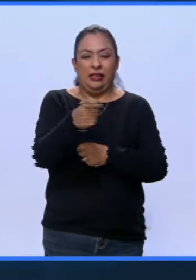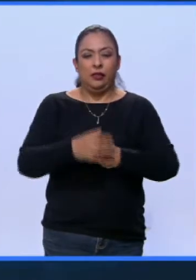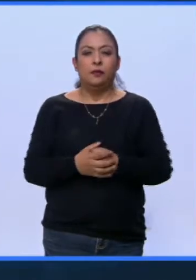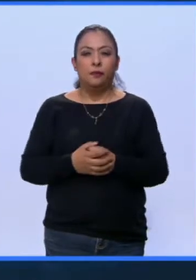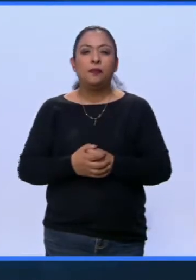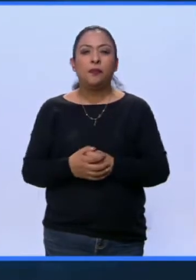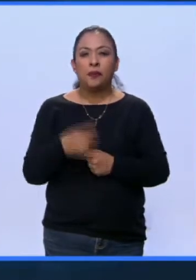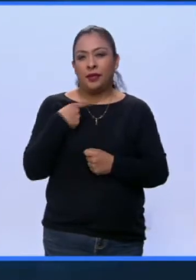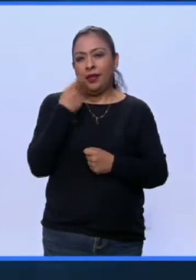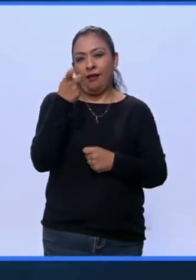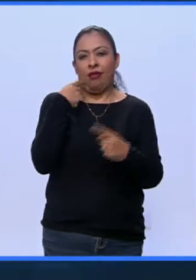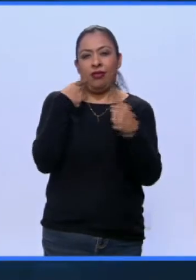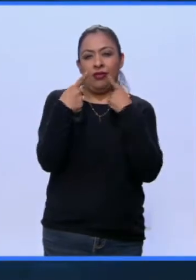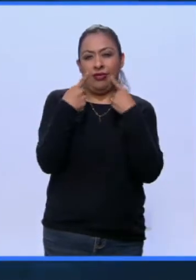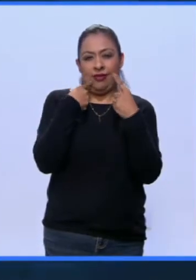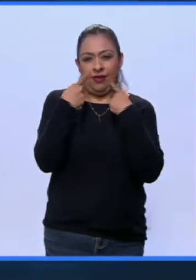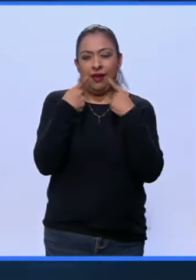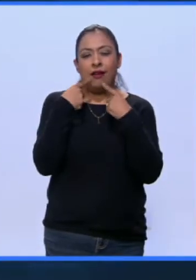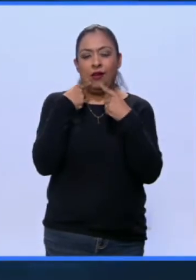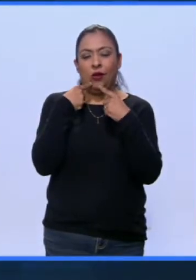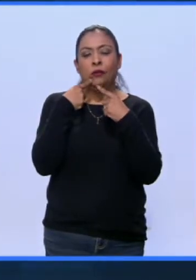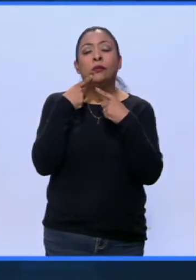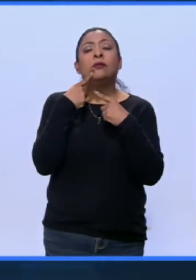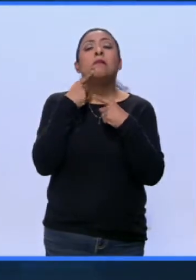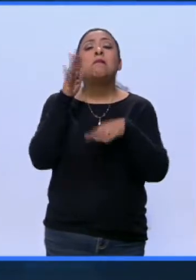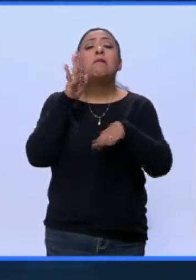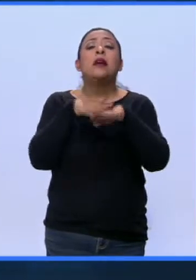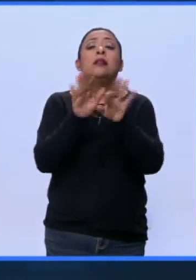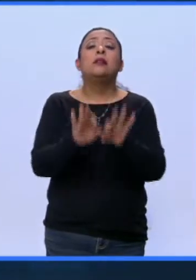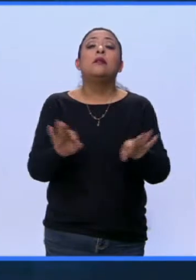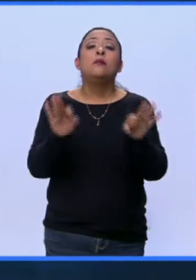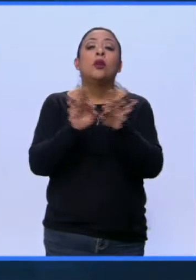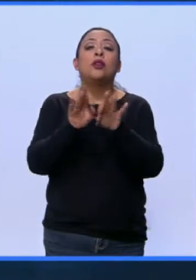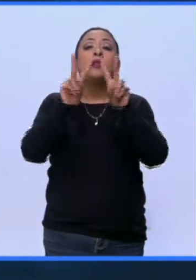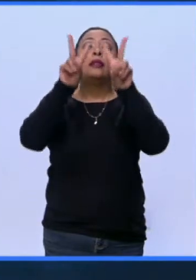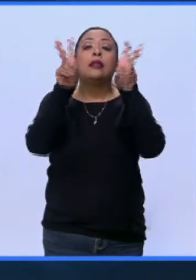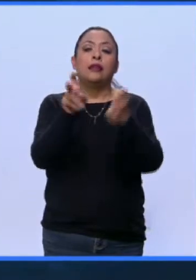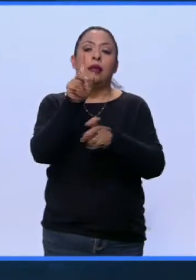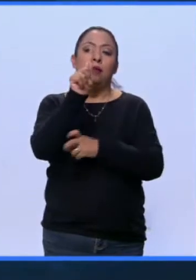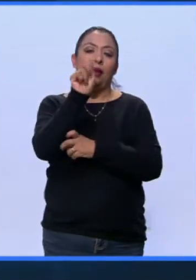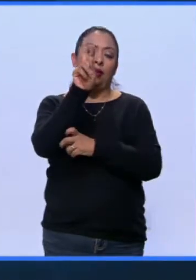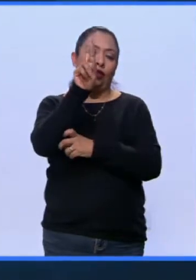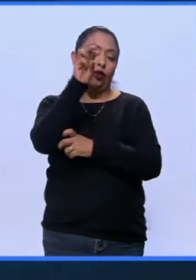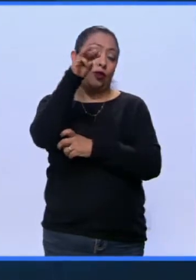diálogo, esta charla, sobre todo en torno a la era Trump.